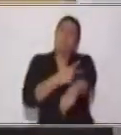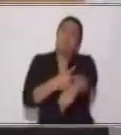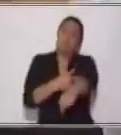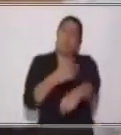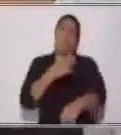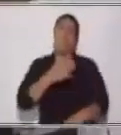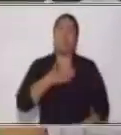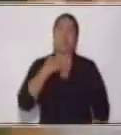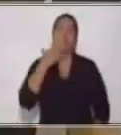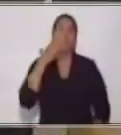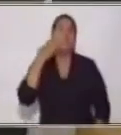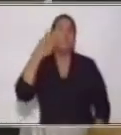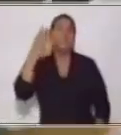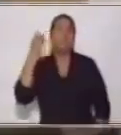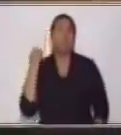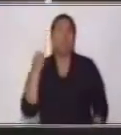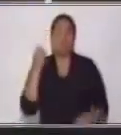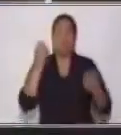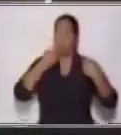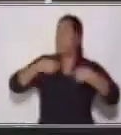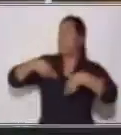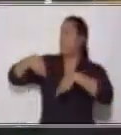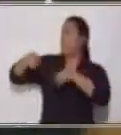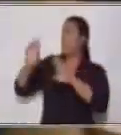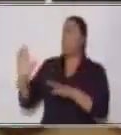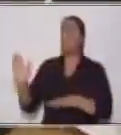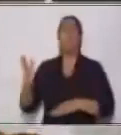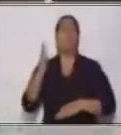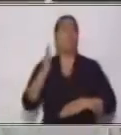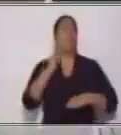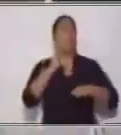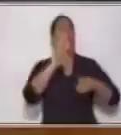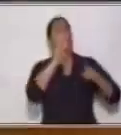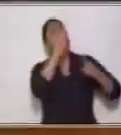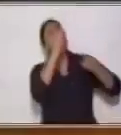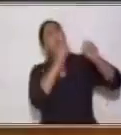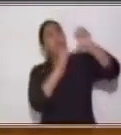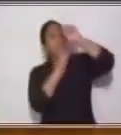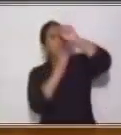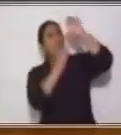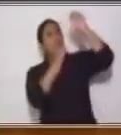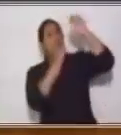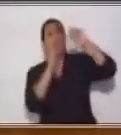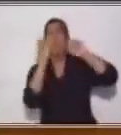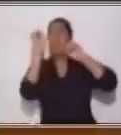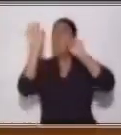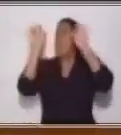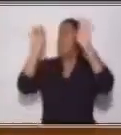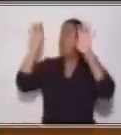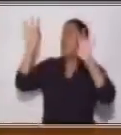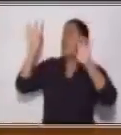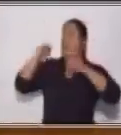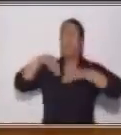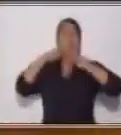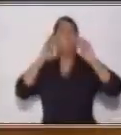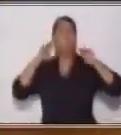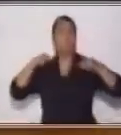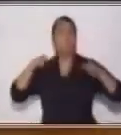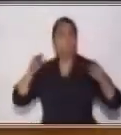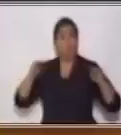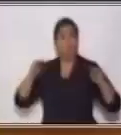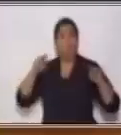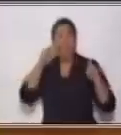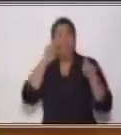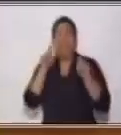me lleva a pasear. A la luna, a las estrellas, las montañas y también al